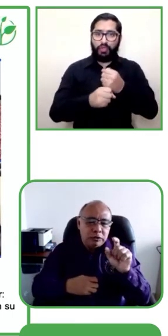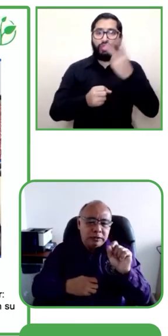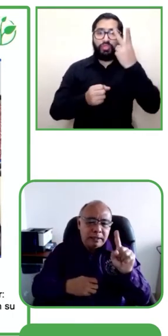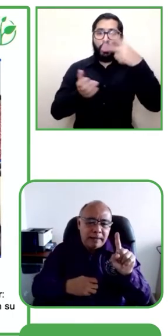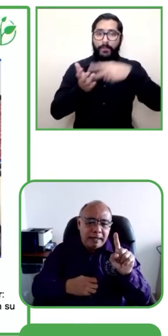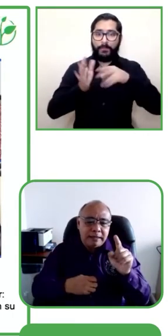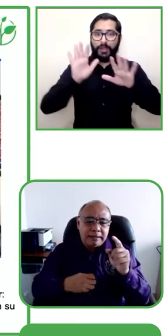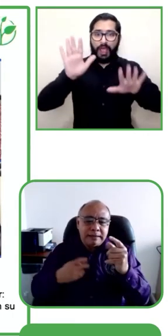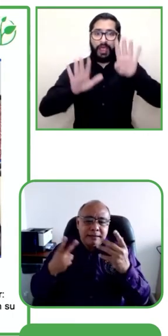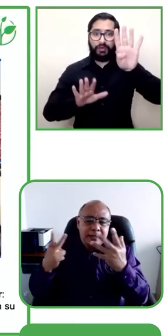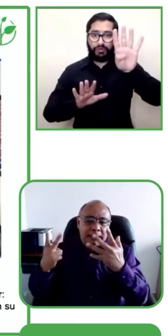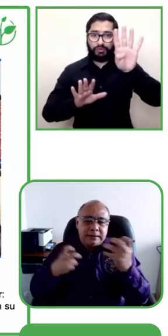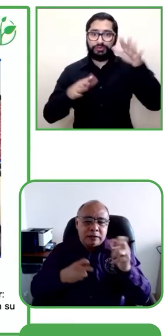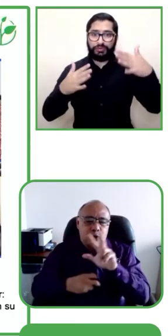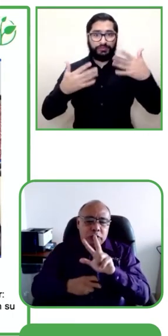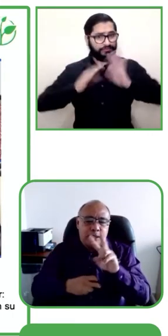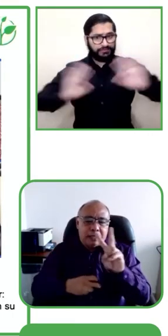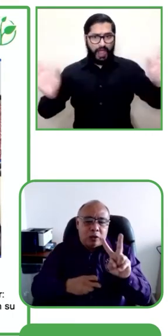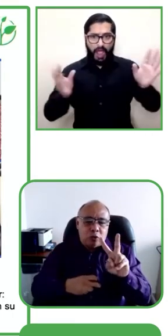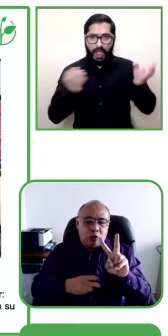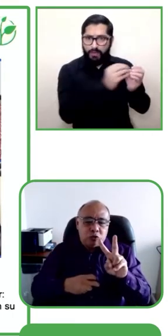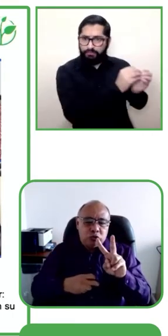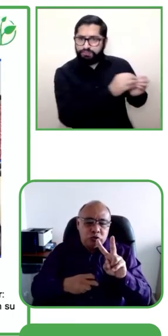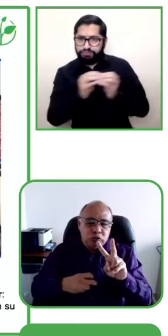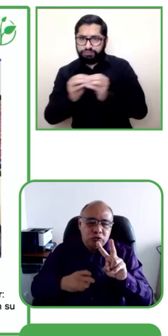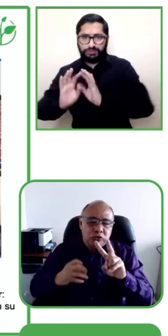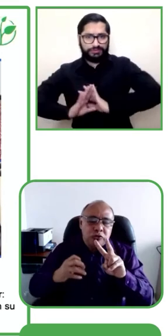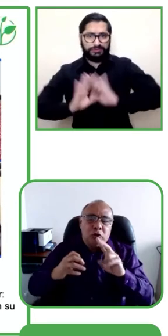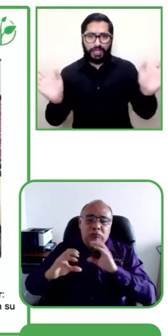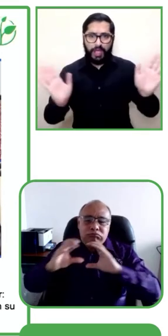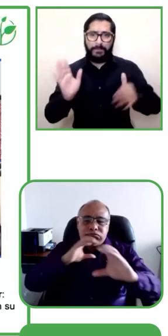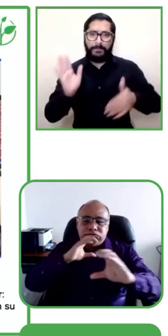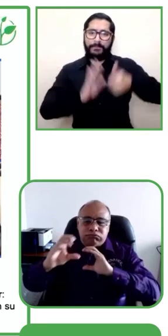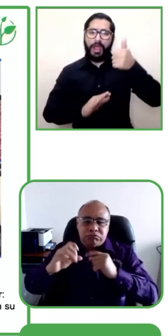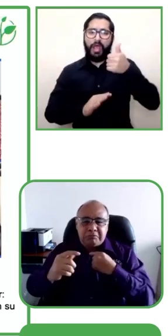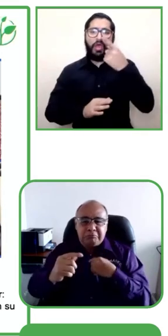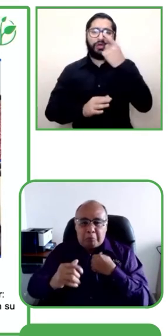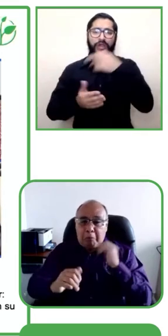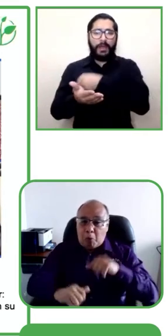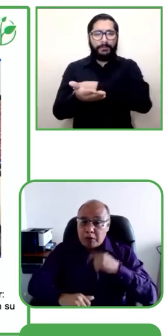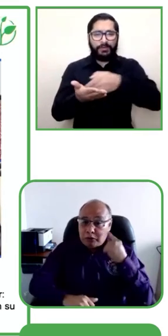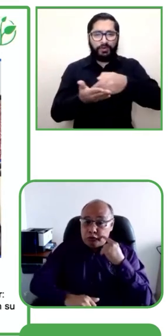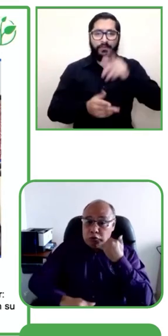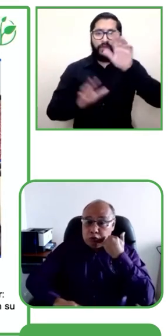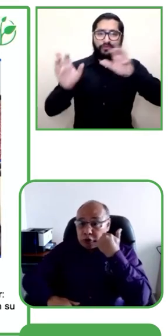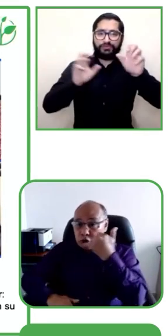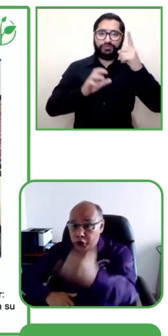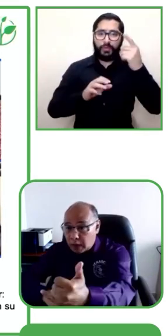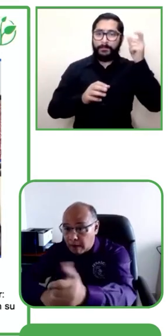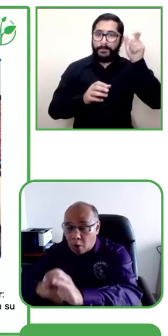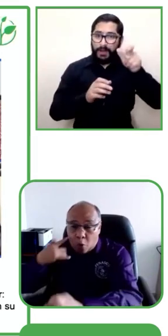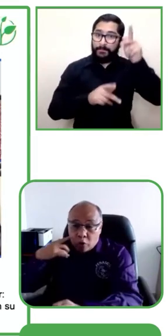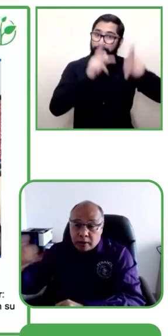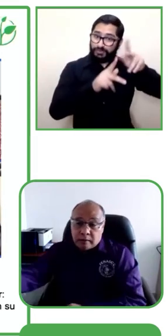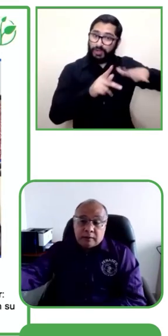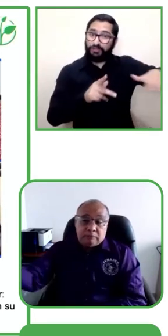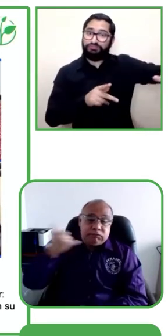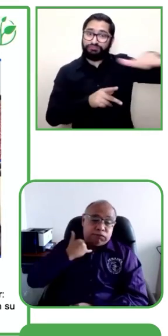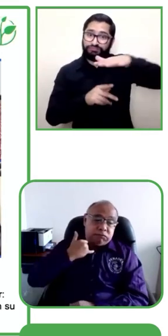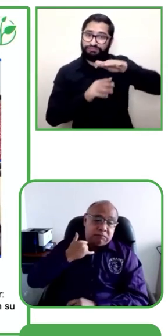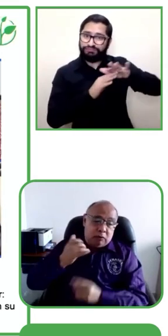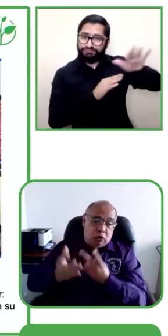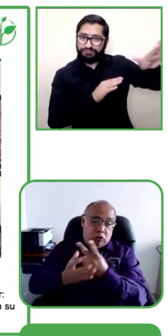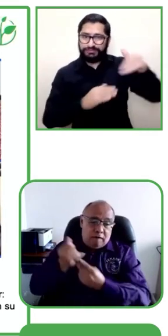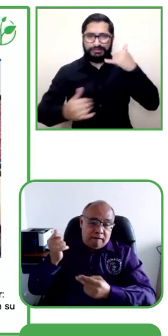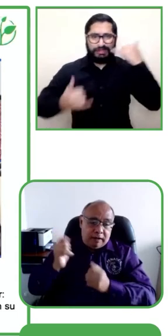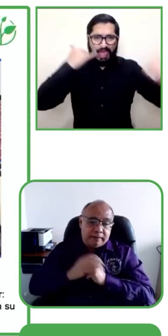3.911.732 llamadas, comunicaciones en doble vía. Esto quiere